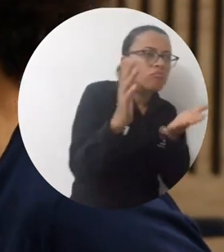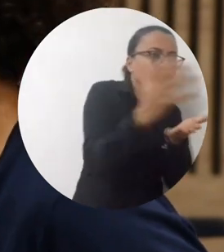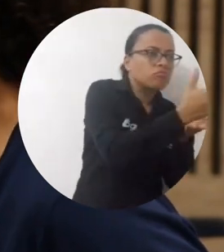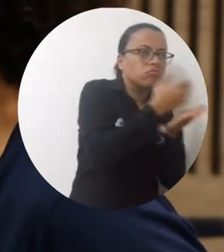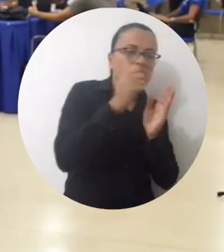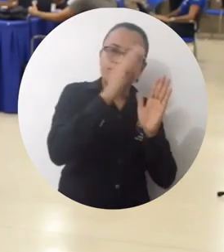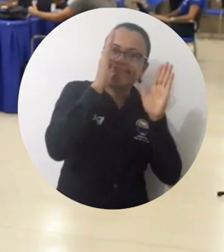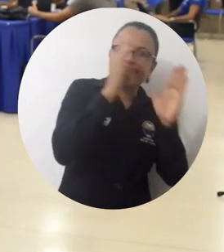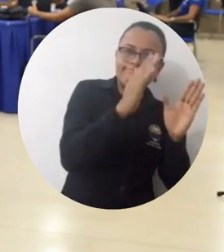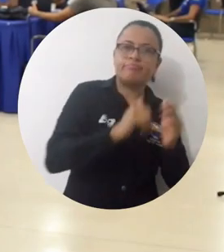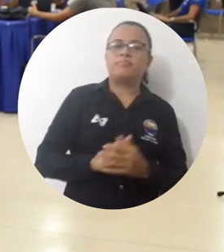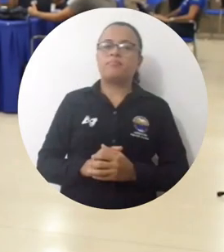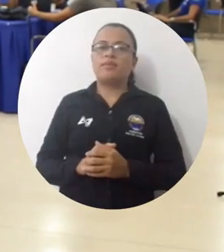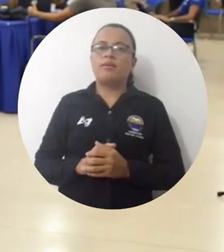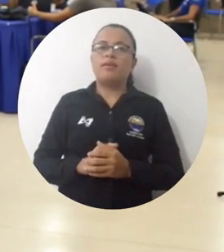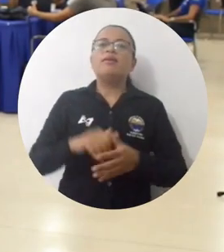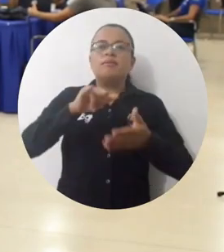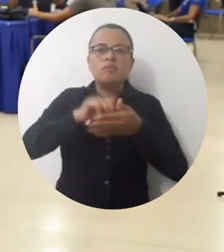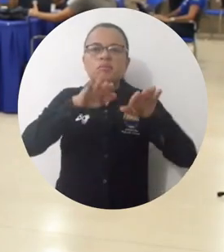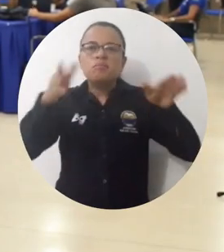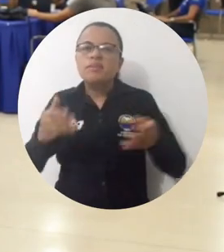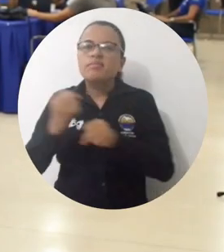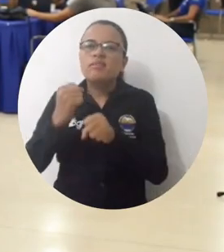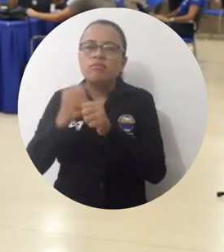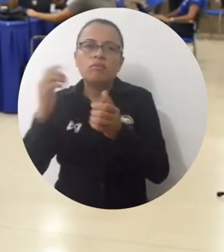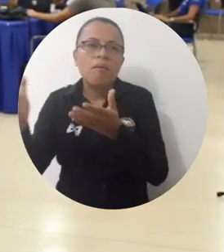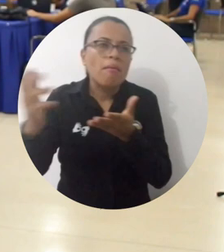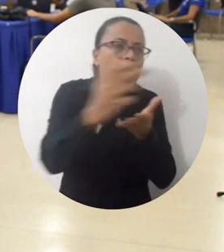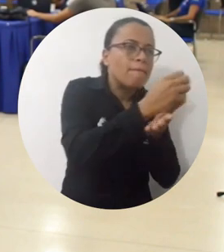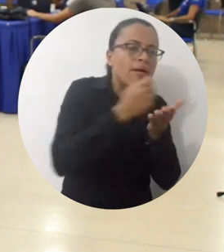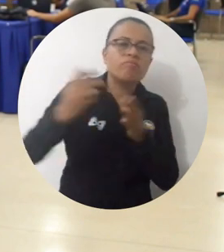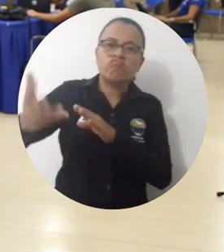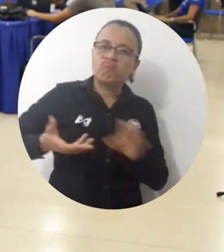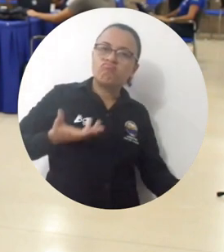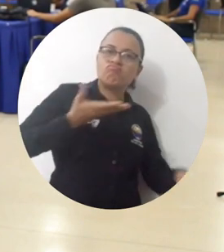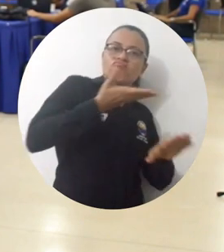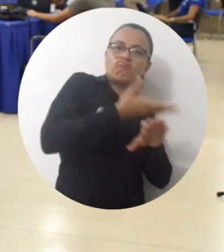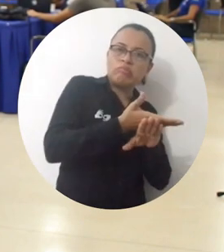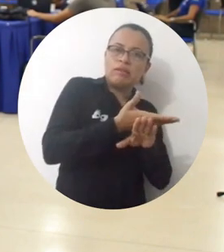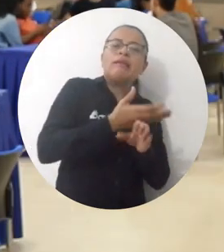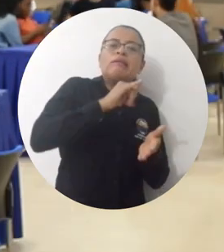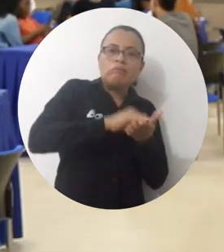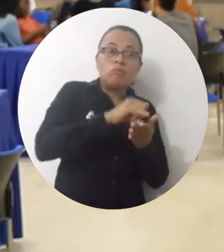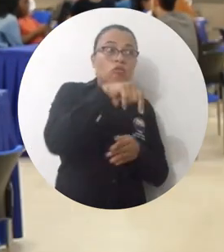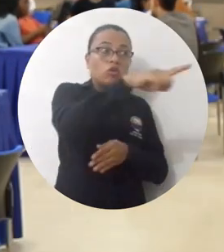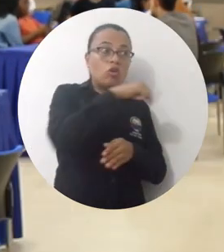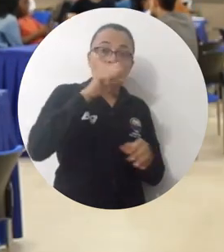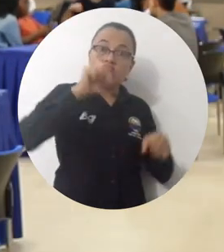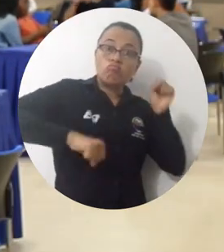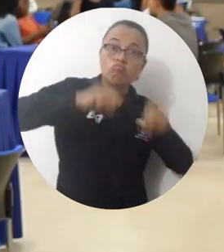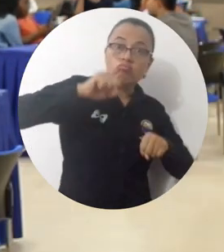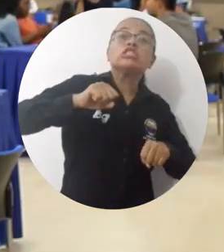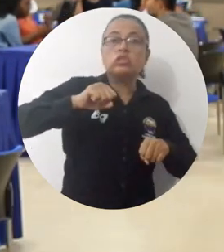de dos mesas de trabajo. Lo que generaremos ahora será un insumo para proponer y que se ha llevado a los estamentos necesarios para que se